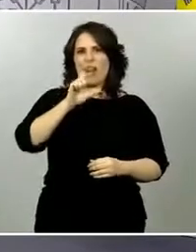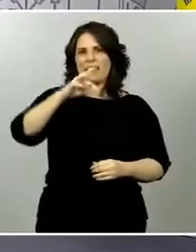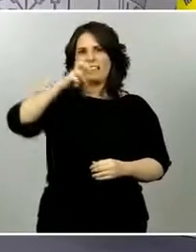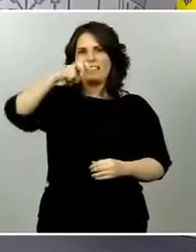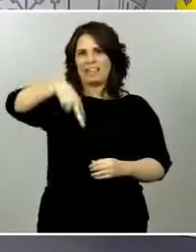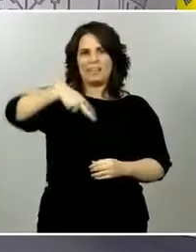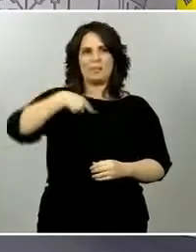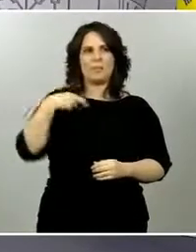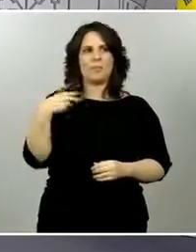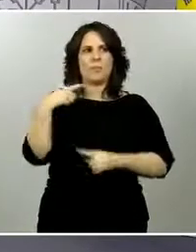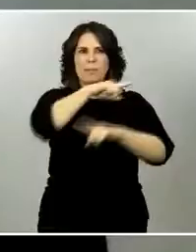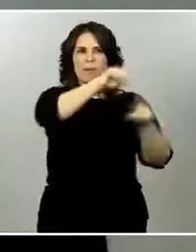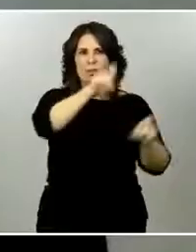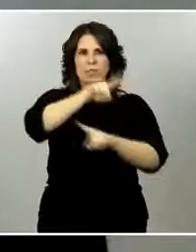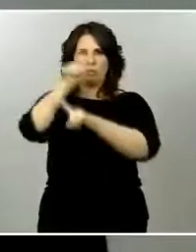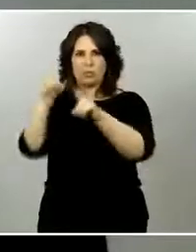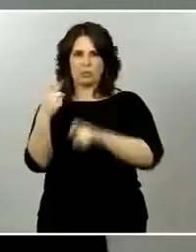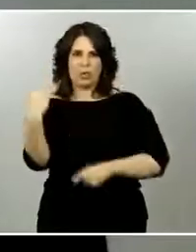Pregunta ahora del boletín. Adelante.